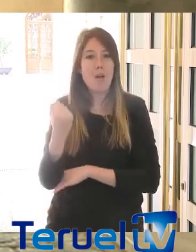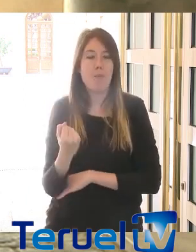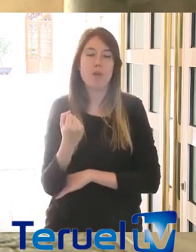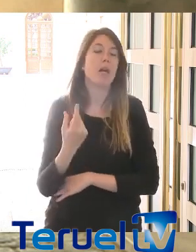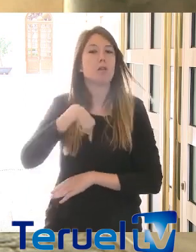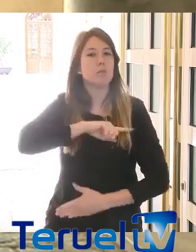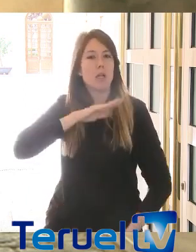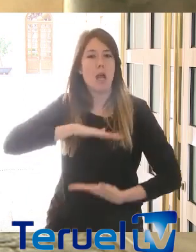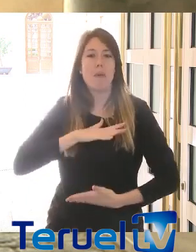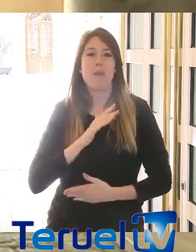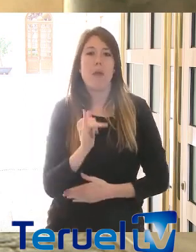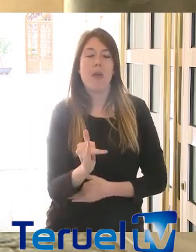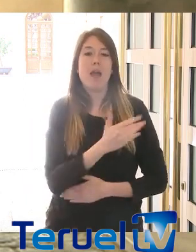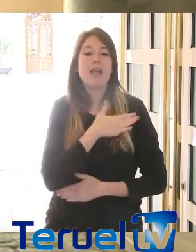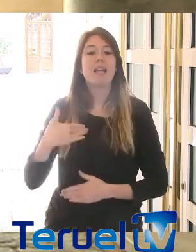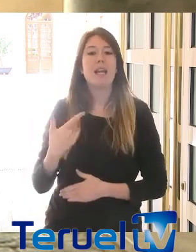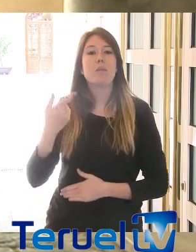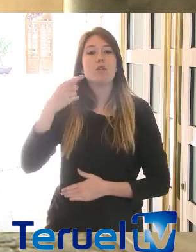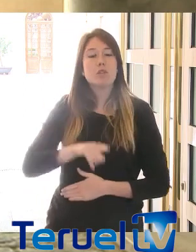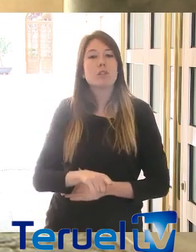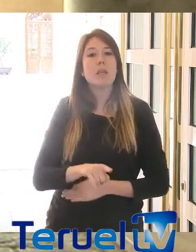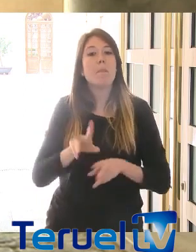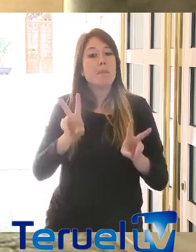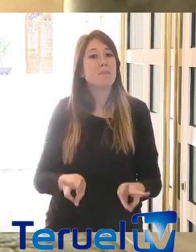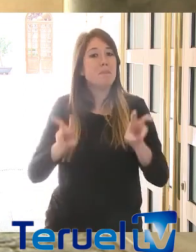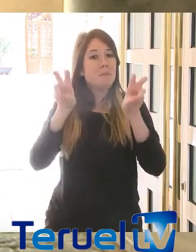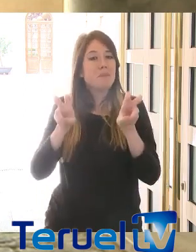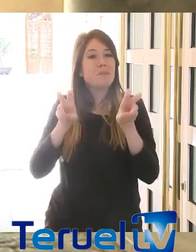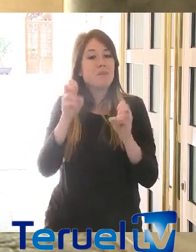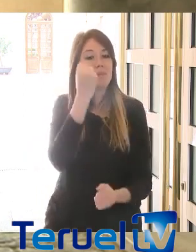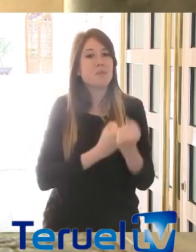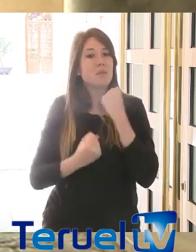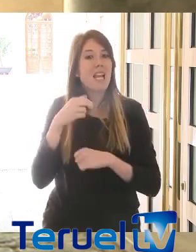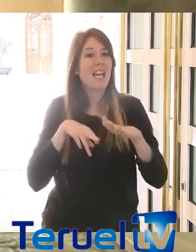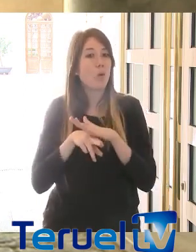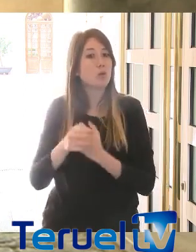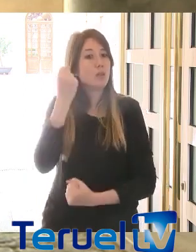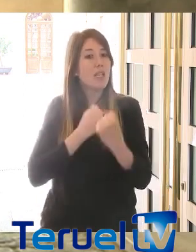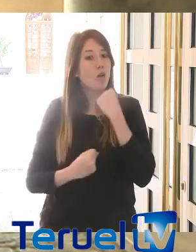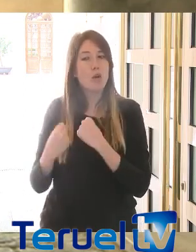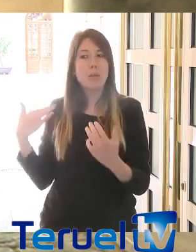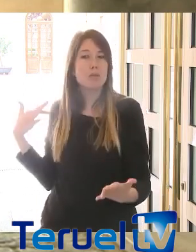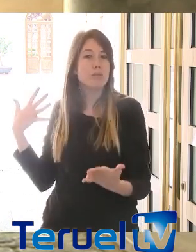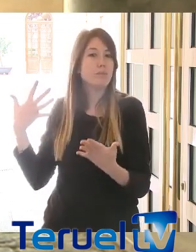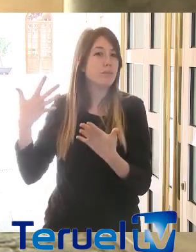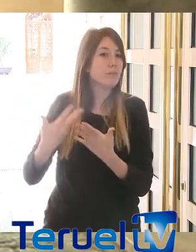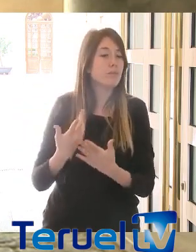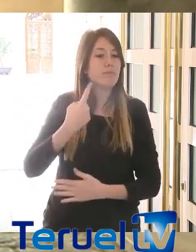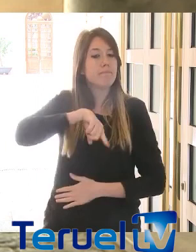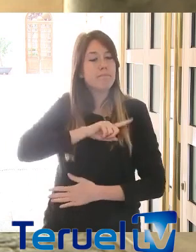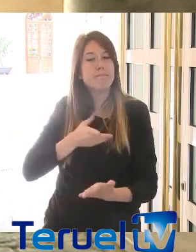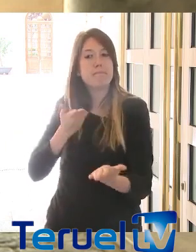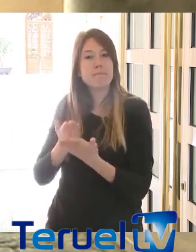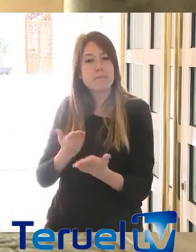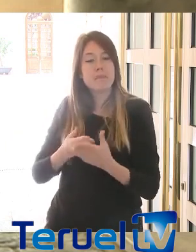Tenemos capacidad. Queremos también que los superávit, que los remanentes, que todos esos recursos económicos que durante tiempo llevamos solicitando que se